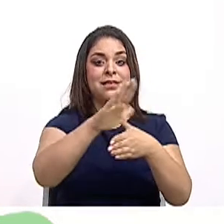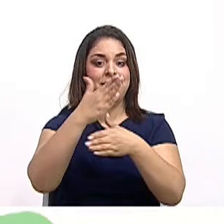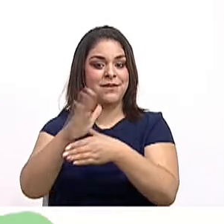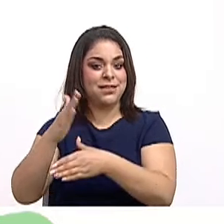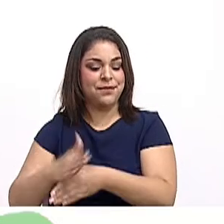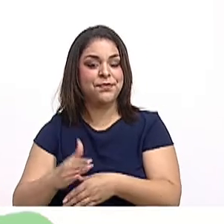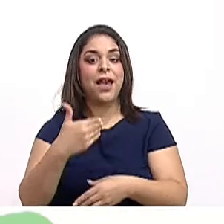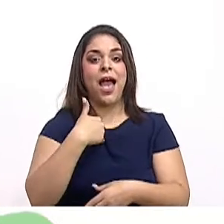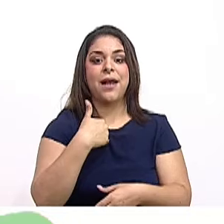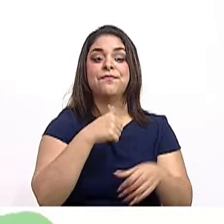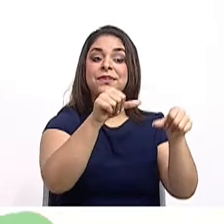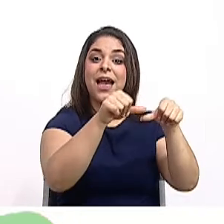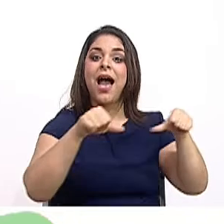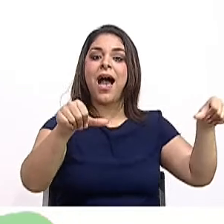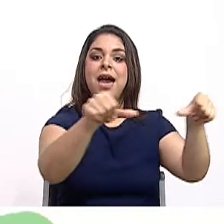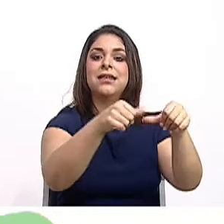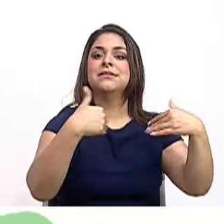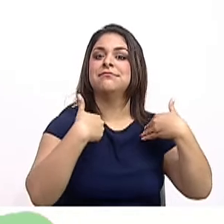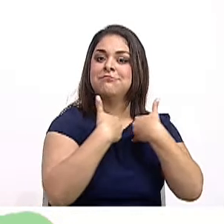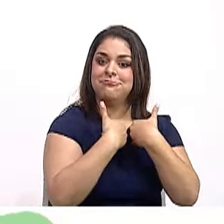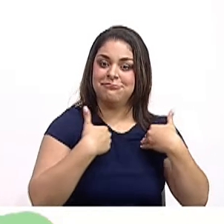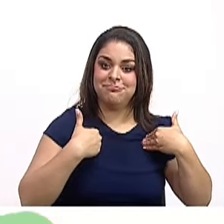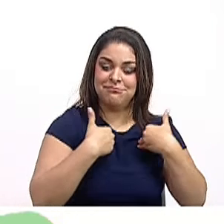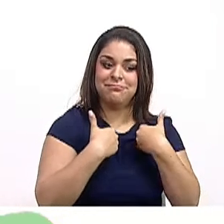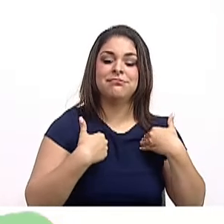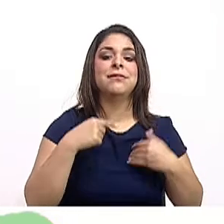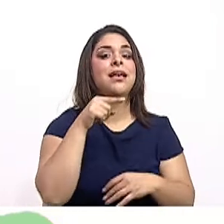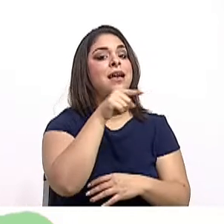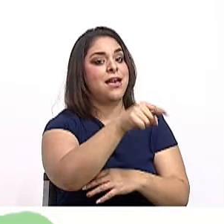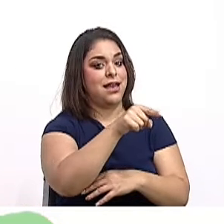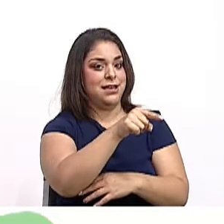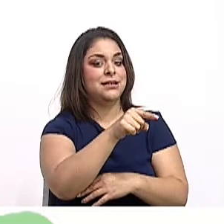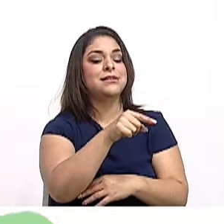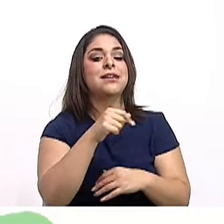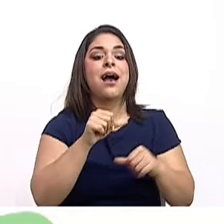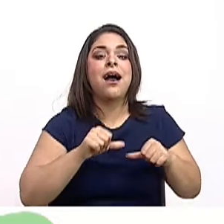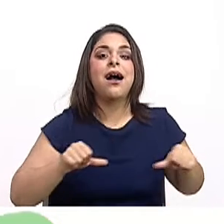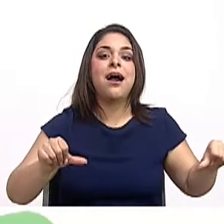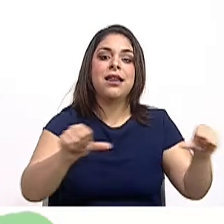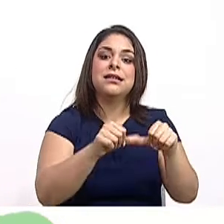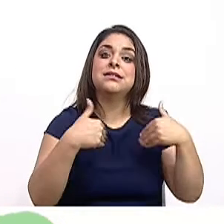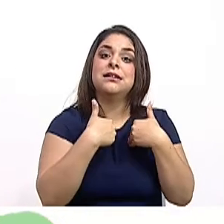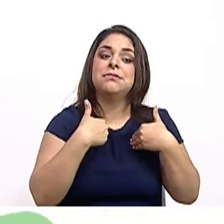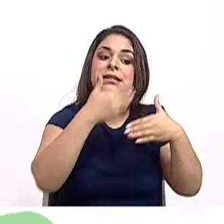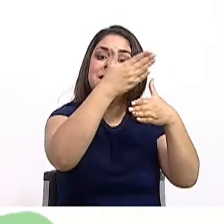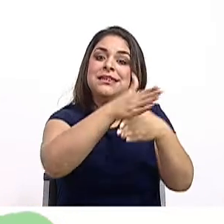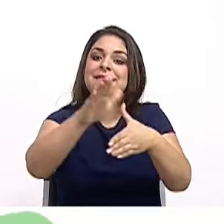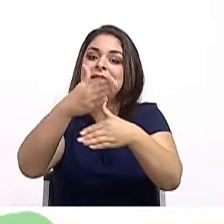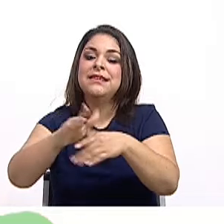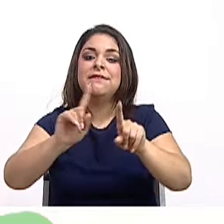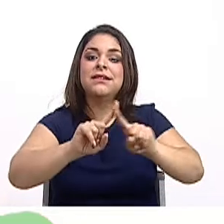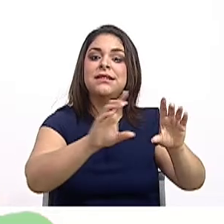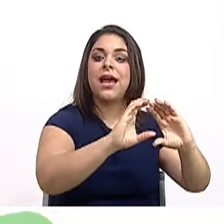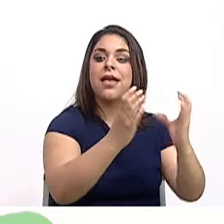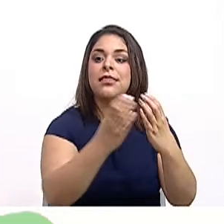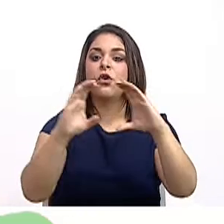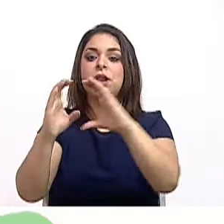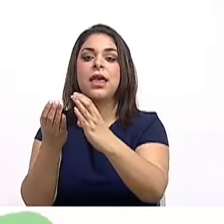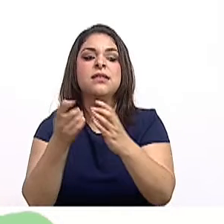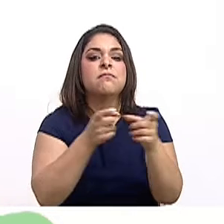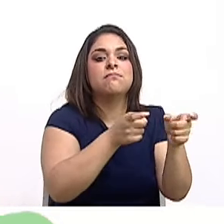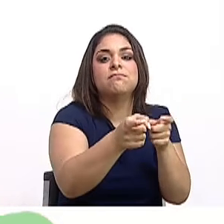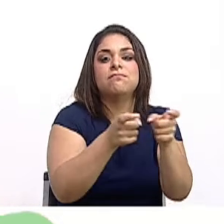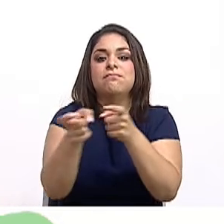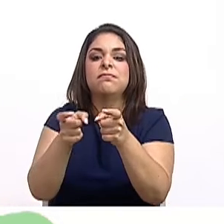áreas silvestres. A su vez, estas áreas silvestres están divididas en categorías de manejo. ¿Qué quiere